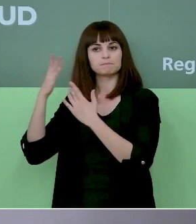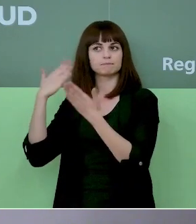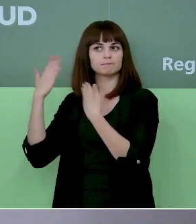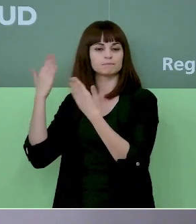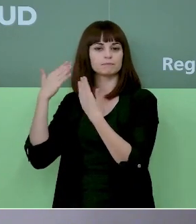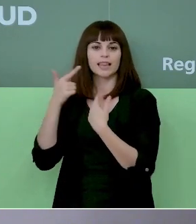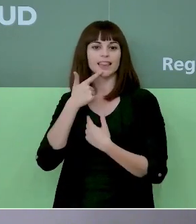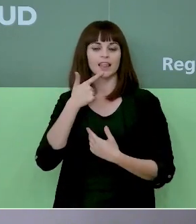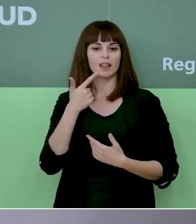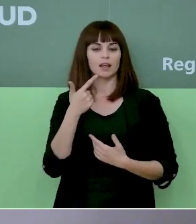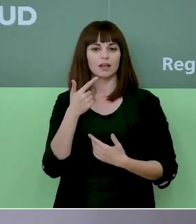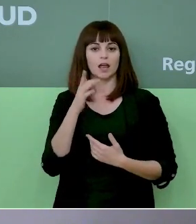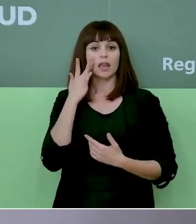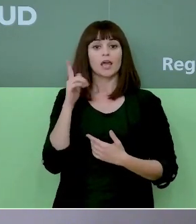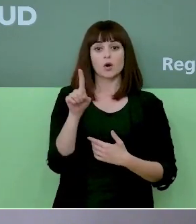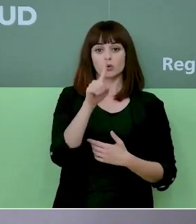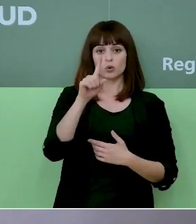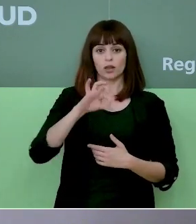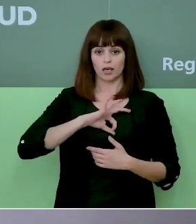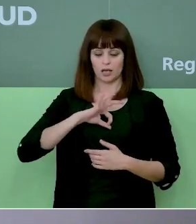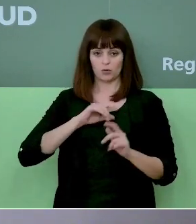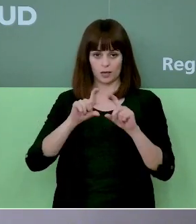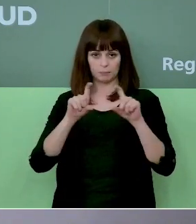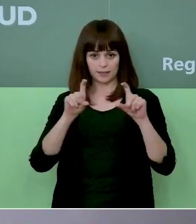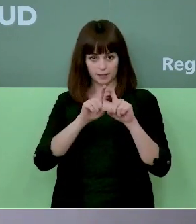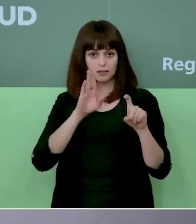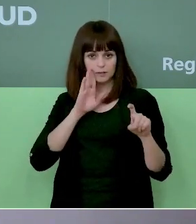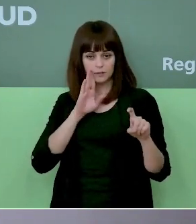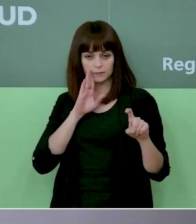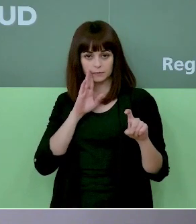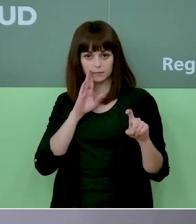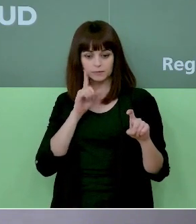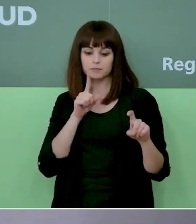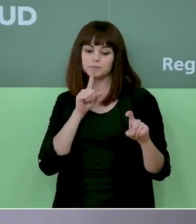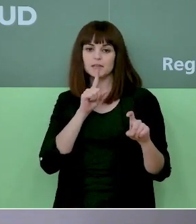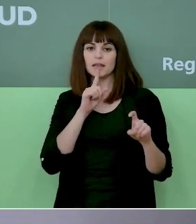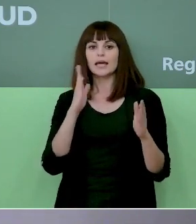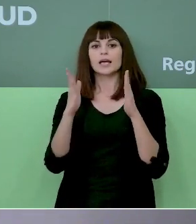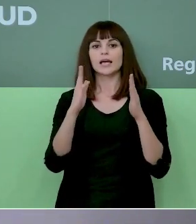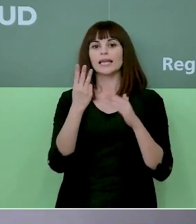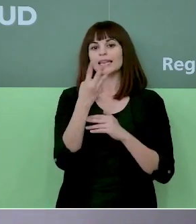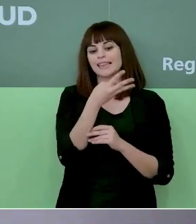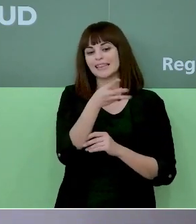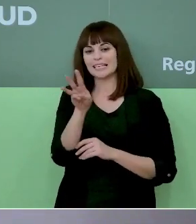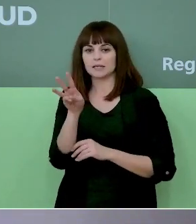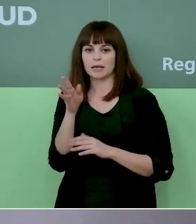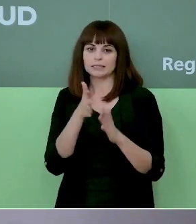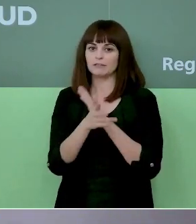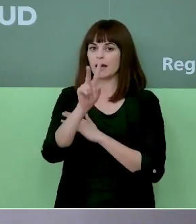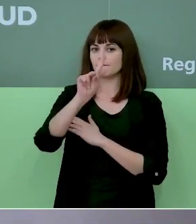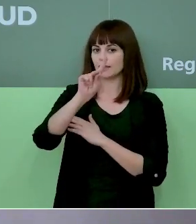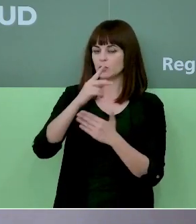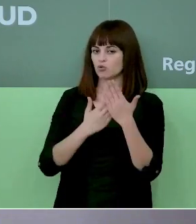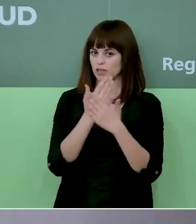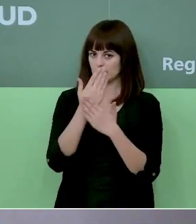en su comunicado del 1 de enero que es una confirmación del periodo de 3 semanas solo de 21 días porque según